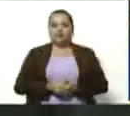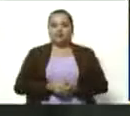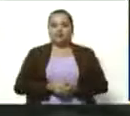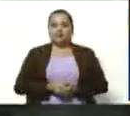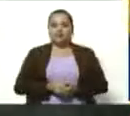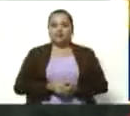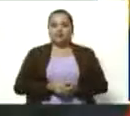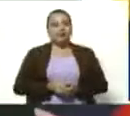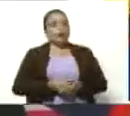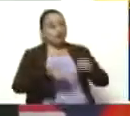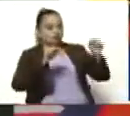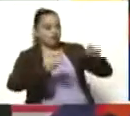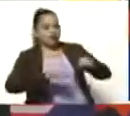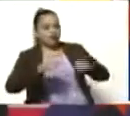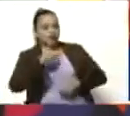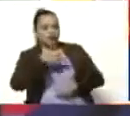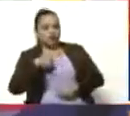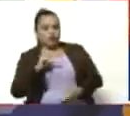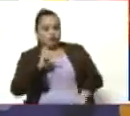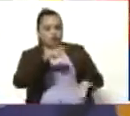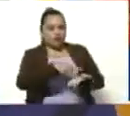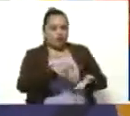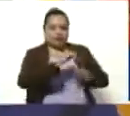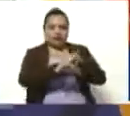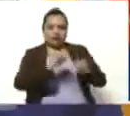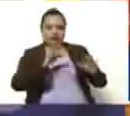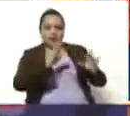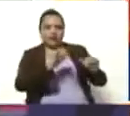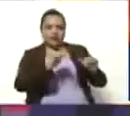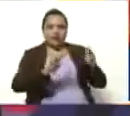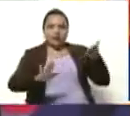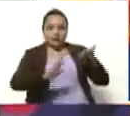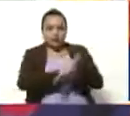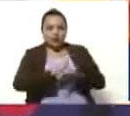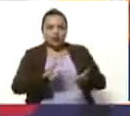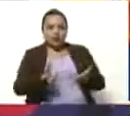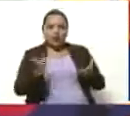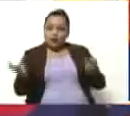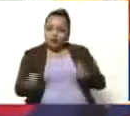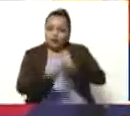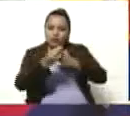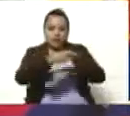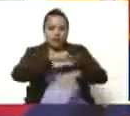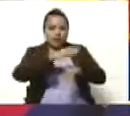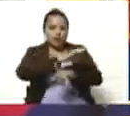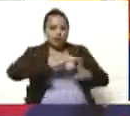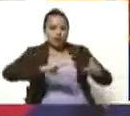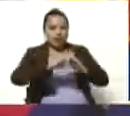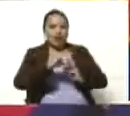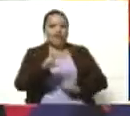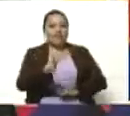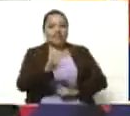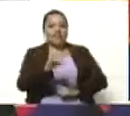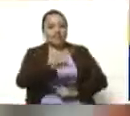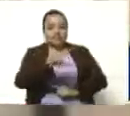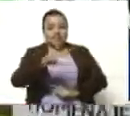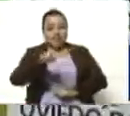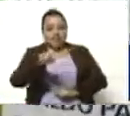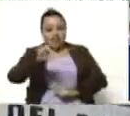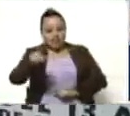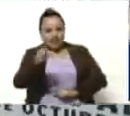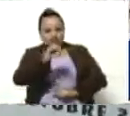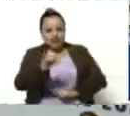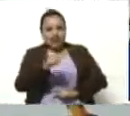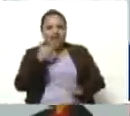Así es. Y nosotros acá nos despedimos con el ministro de Cultura, Ernesto Villegas. Gracias, ministro, por acompañarnos.